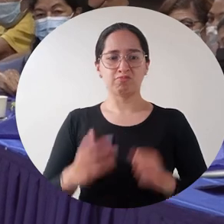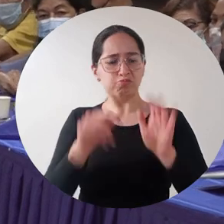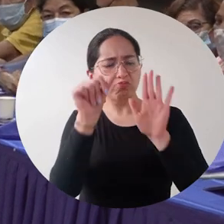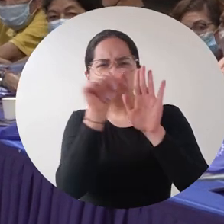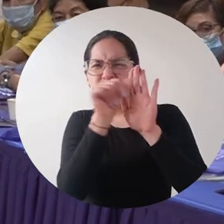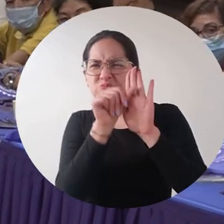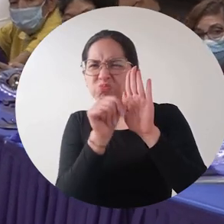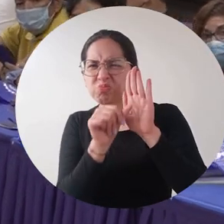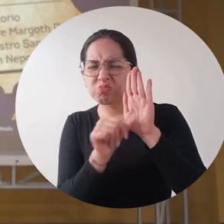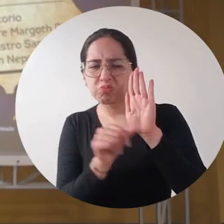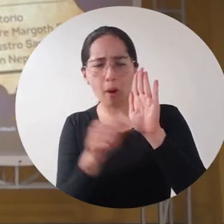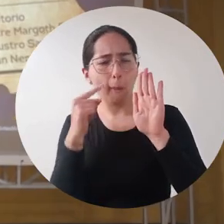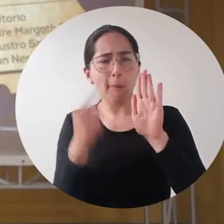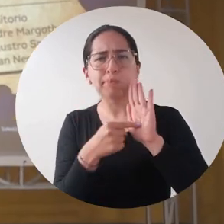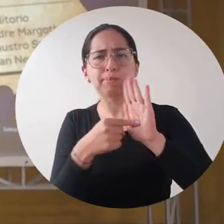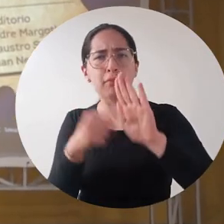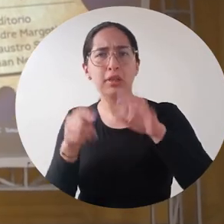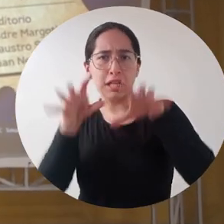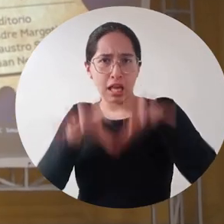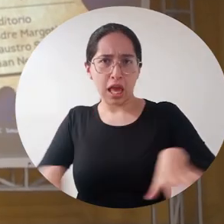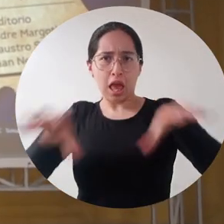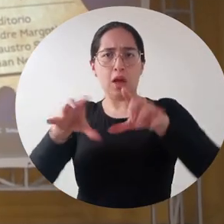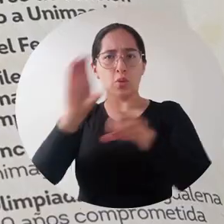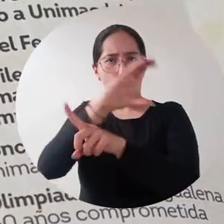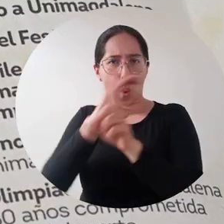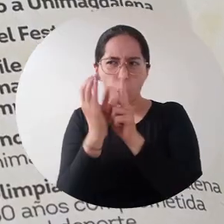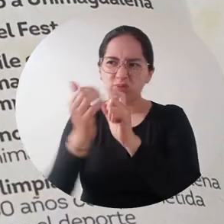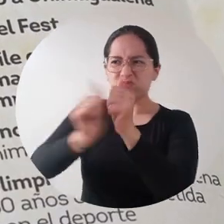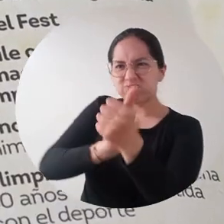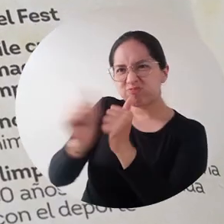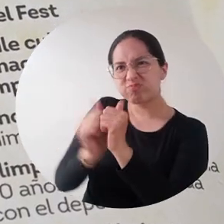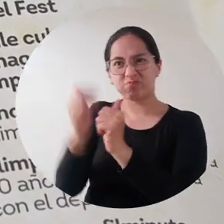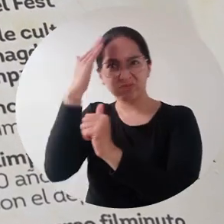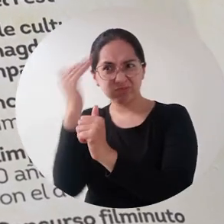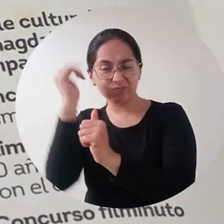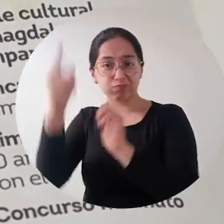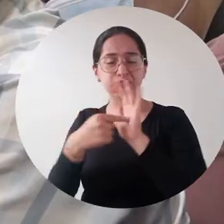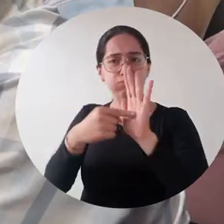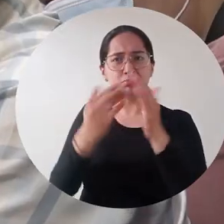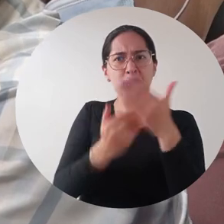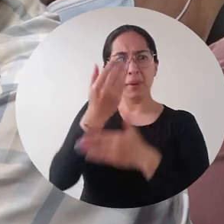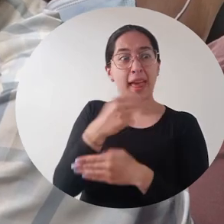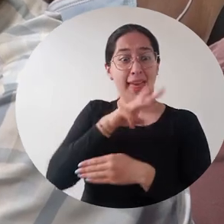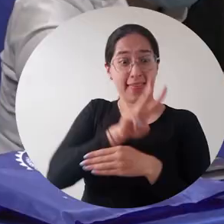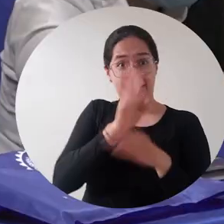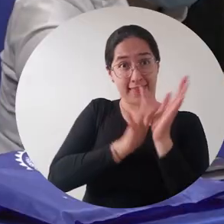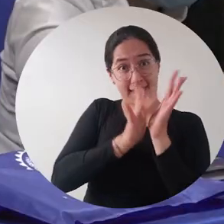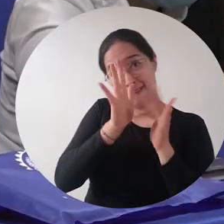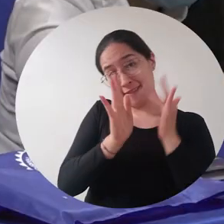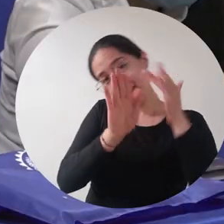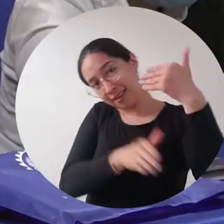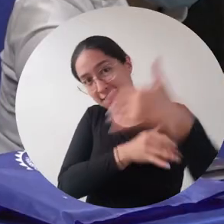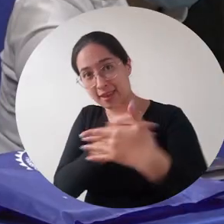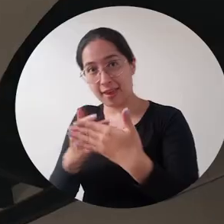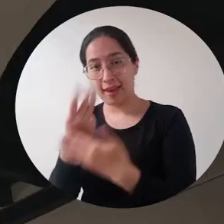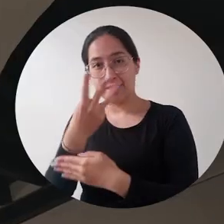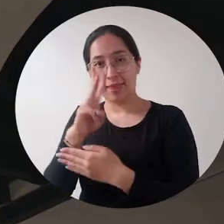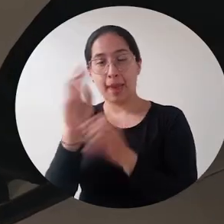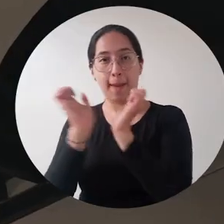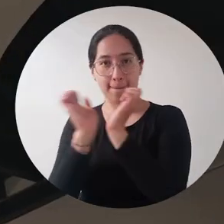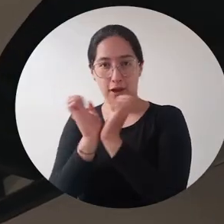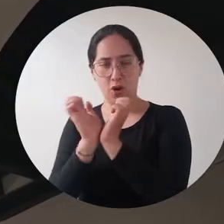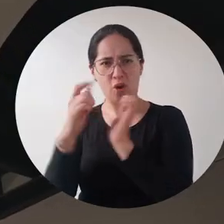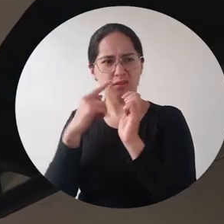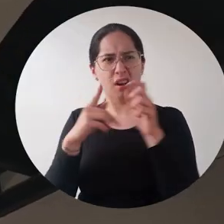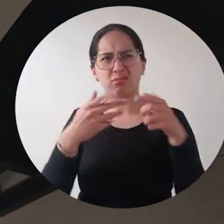La programación está nutrida de actividades culturales, deportivas y académicas que entre el 3 de abril y el 13 de mayo se desarrollarán en